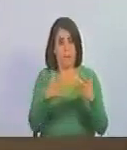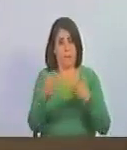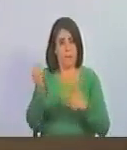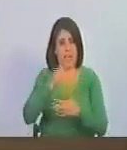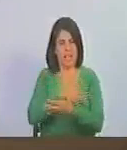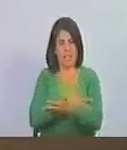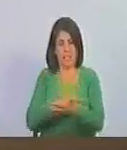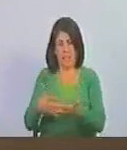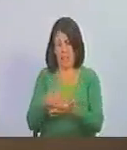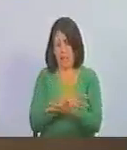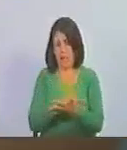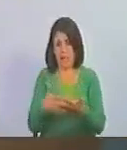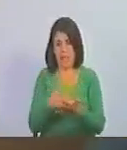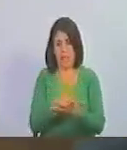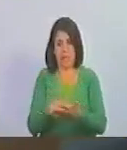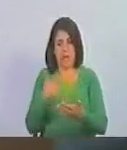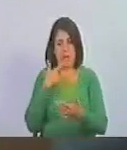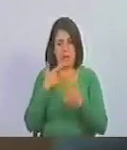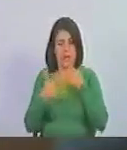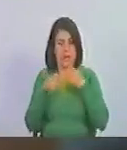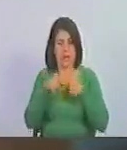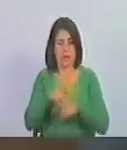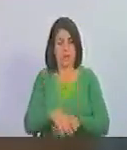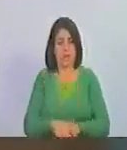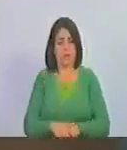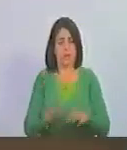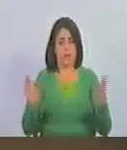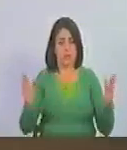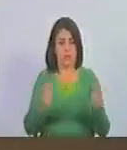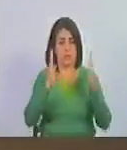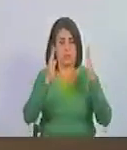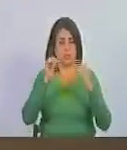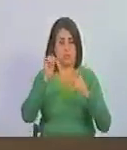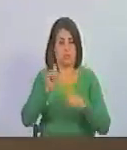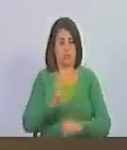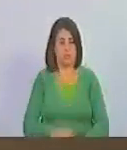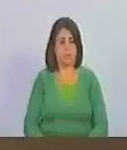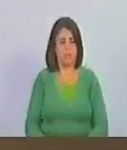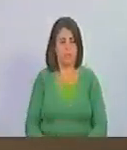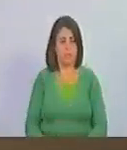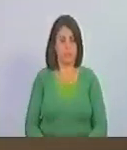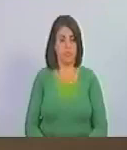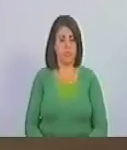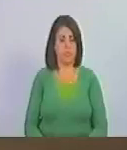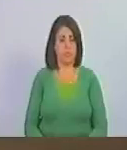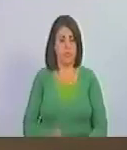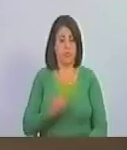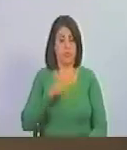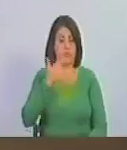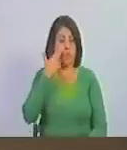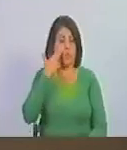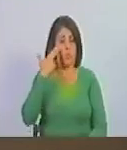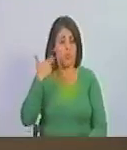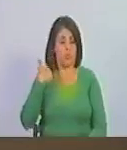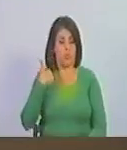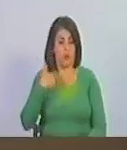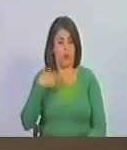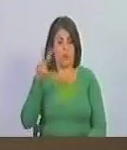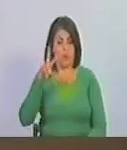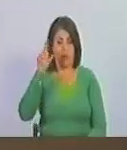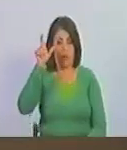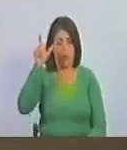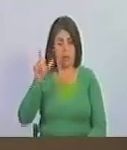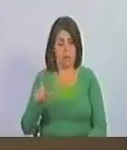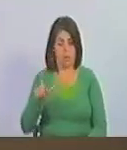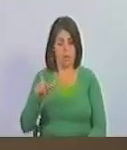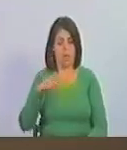sangrientas desde el punto de vista de la confrontación cuerpo a cuerpo estamos orgullosos de ser venezolanos